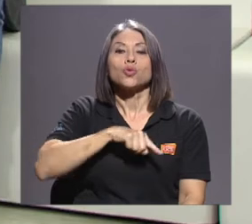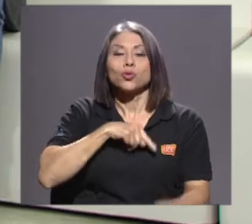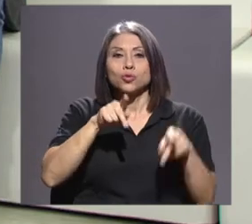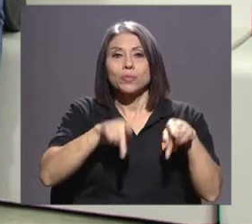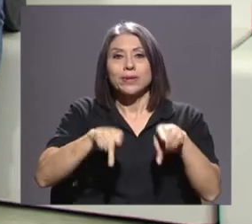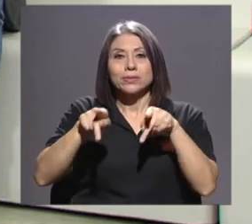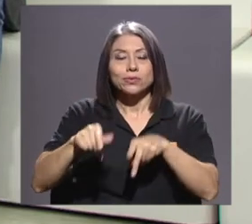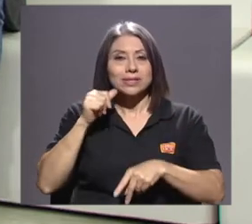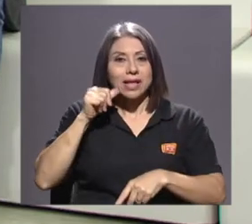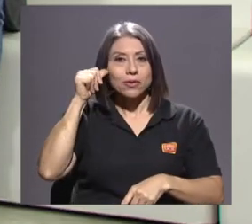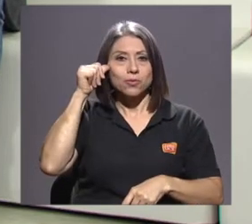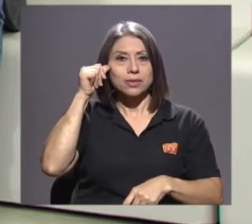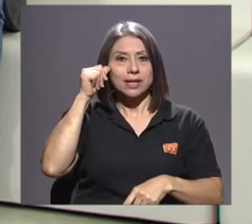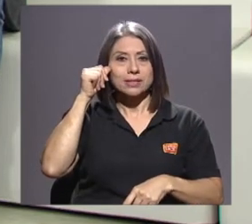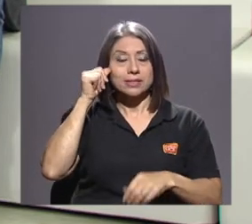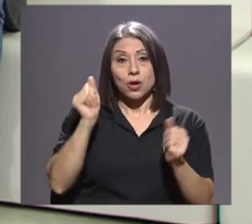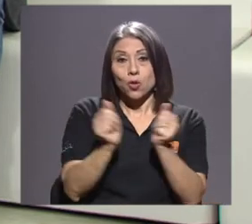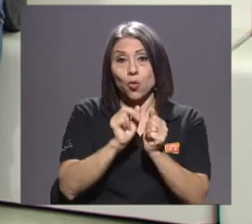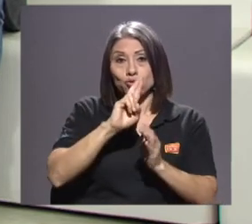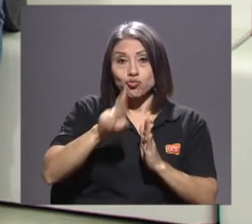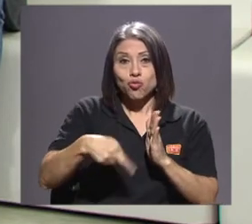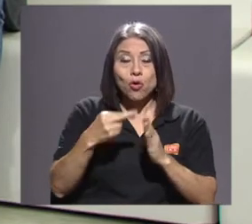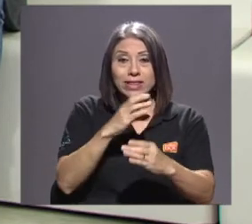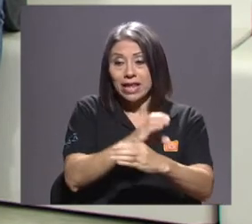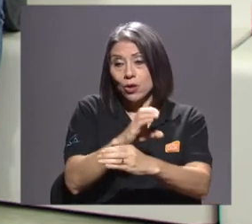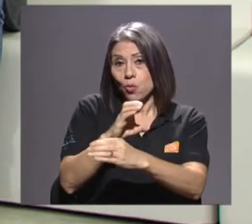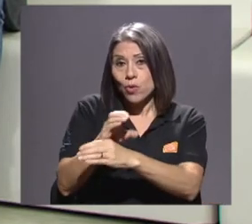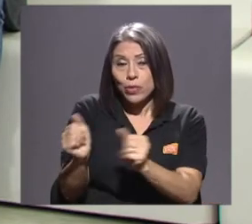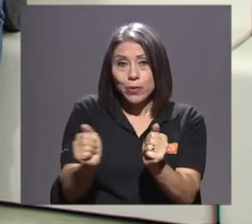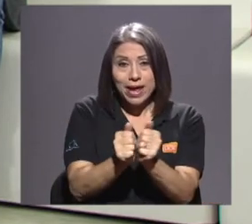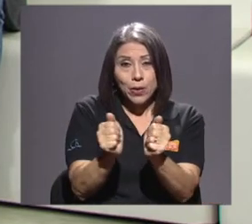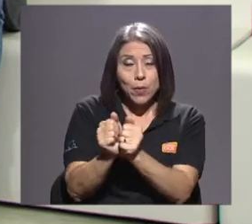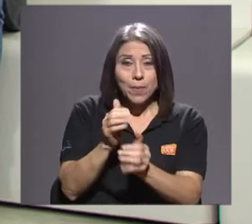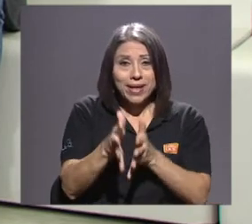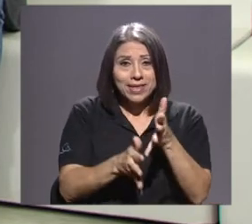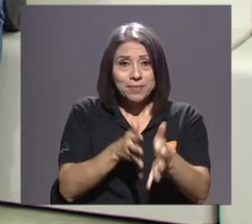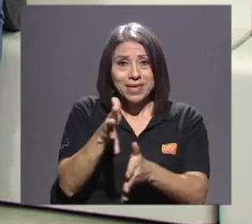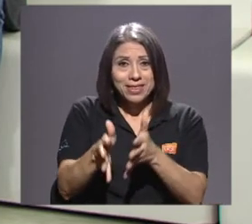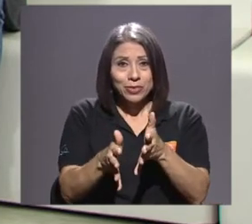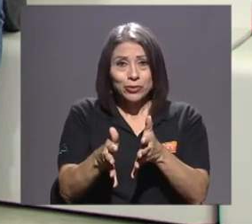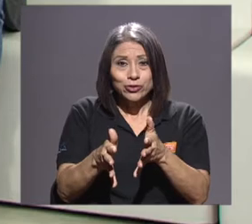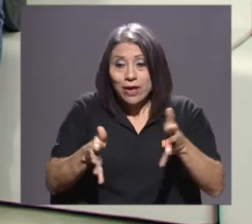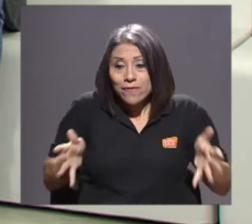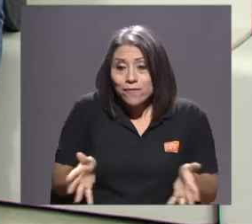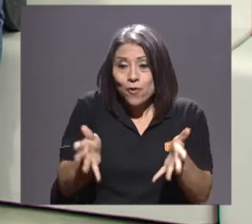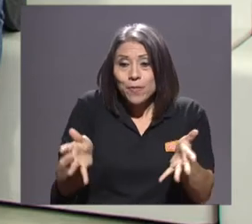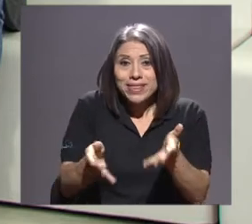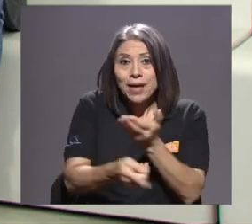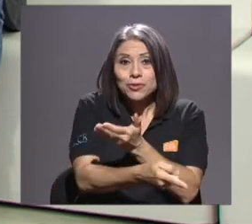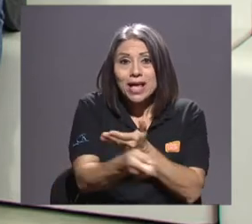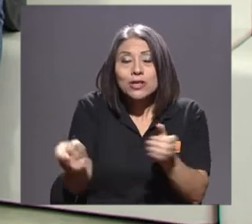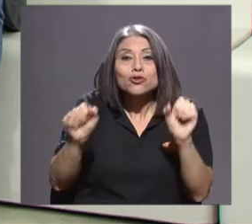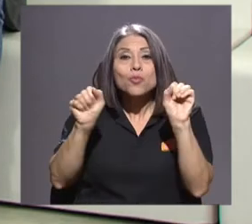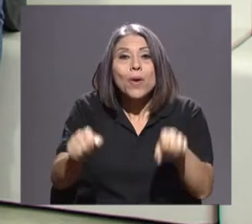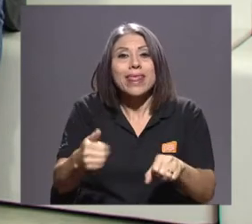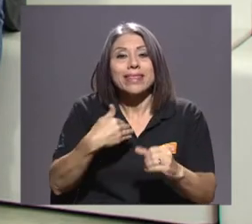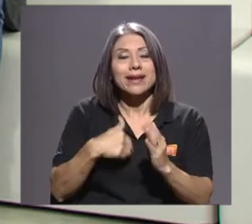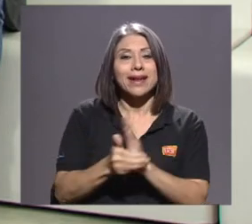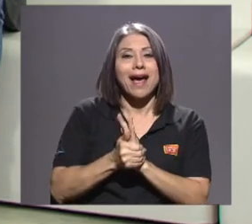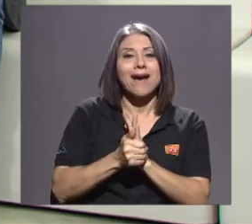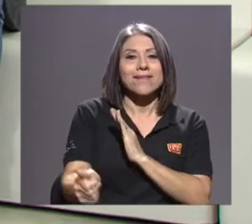personas adultas, con estos roles de cuidos y acompañamientos, les fomentamos la capacidad de habilidad digital.